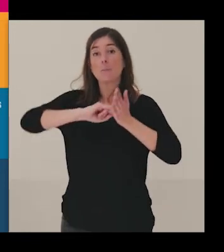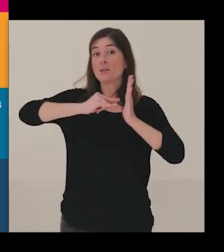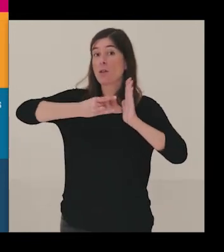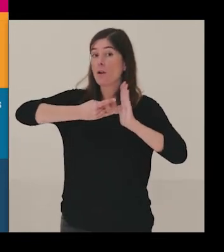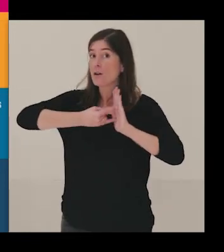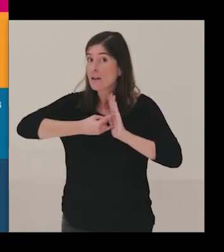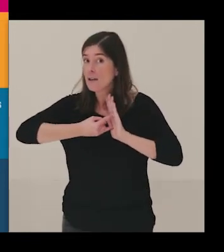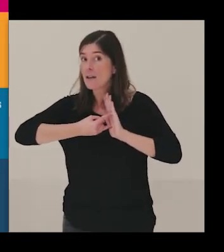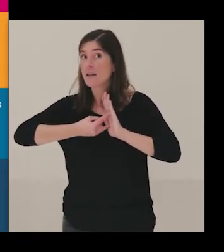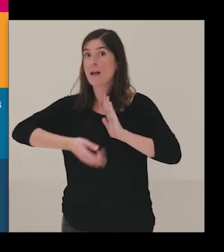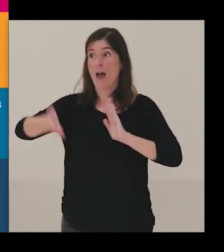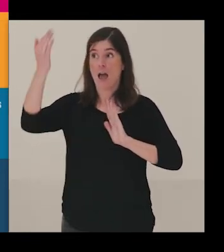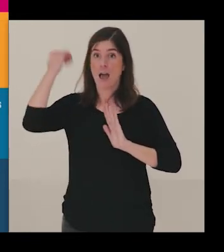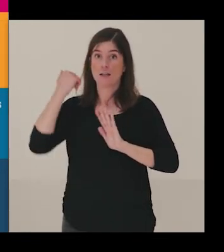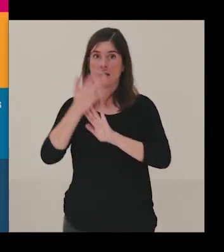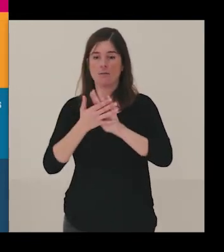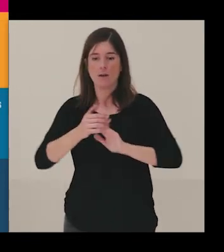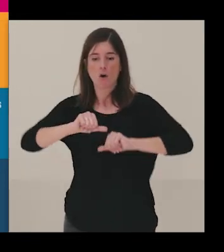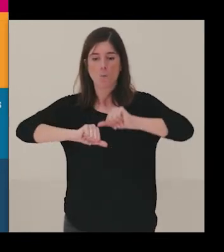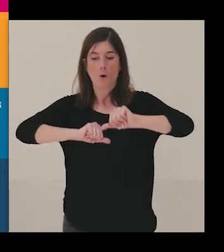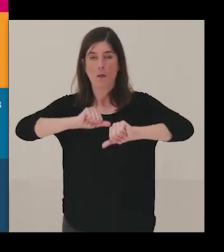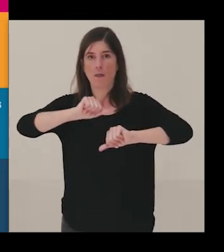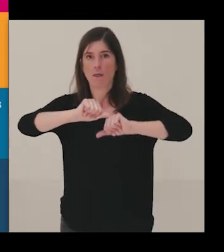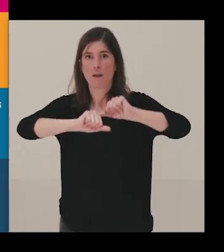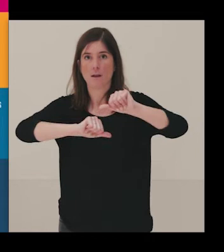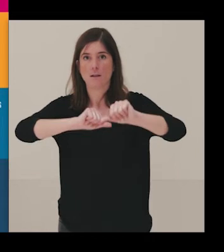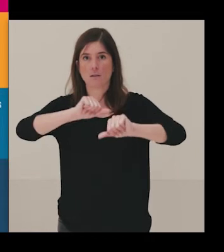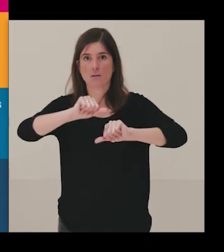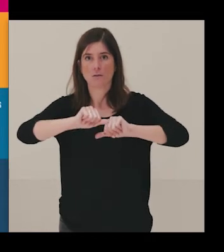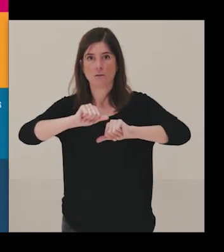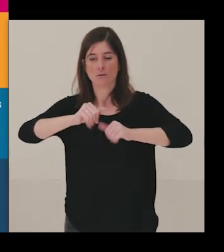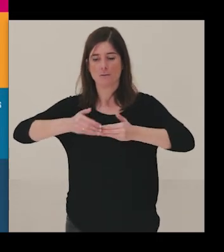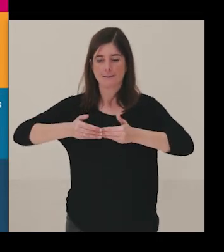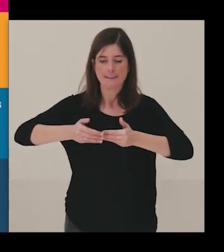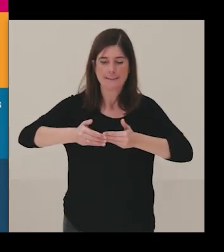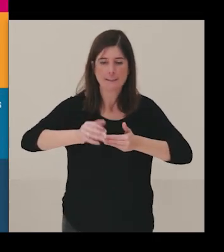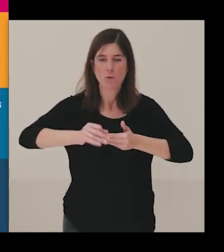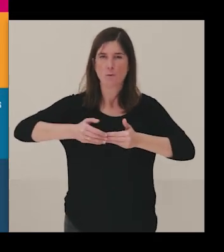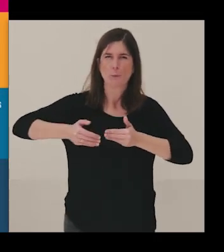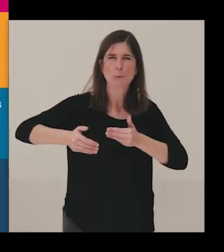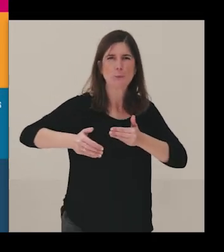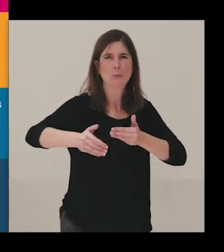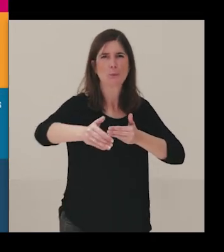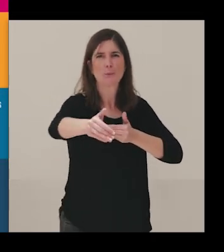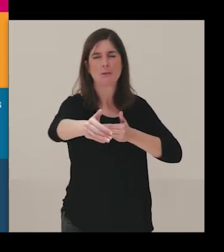metodología que os mencionaba de procesos de media-larga duración.